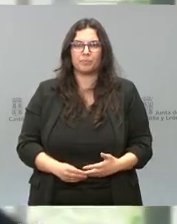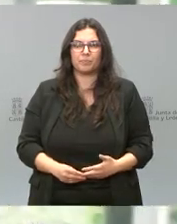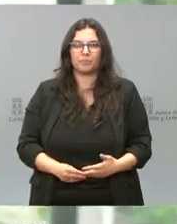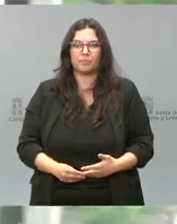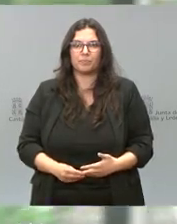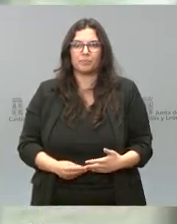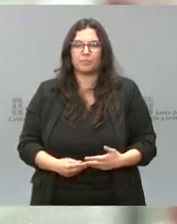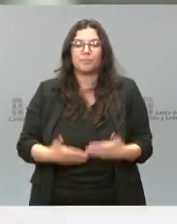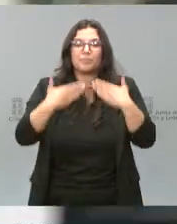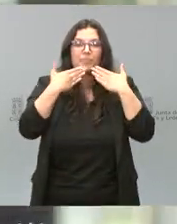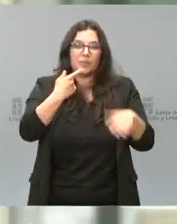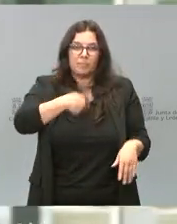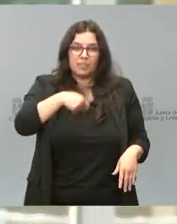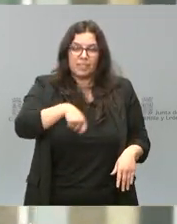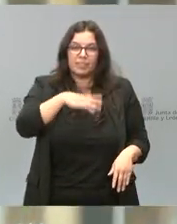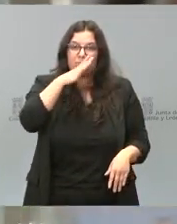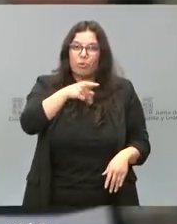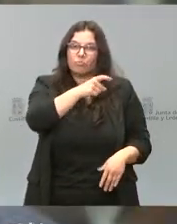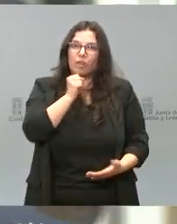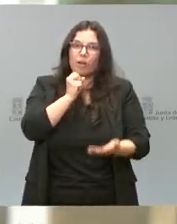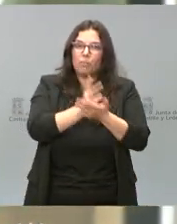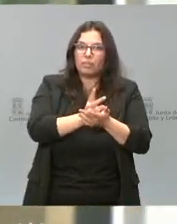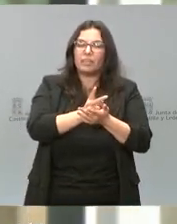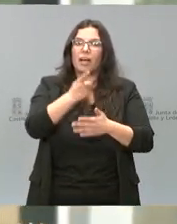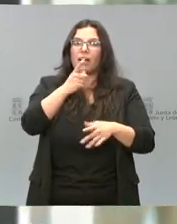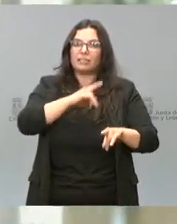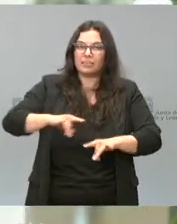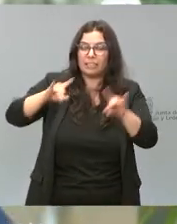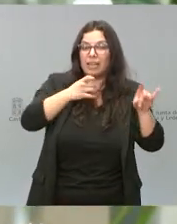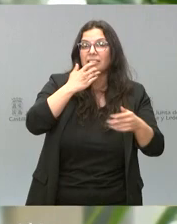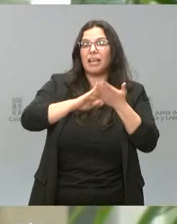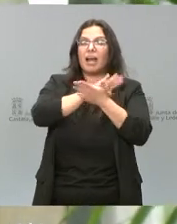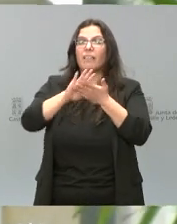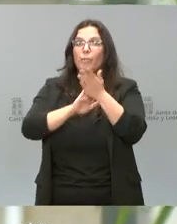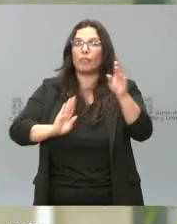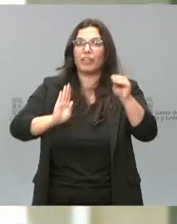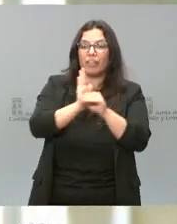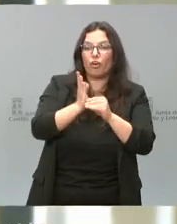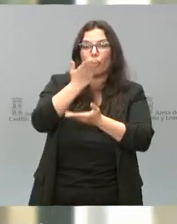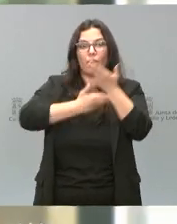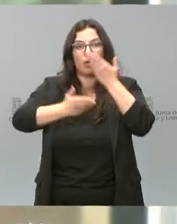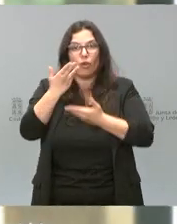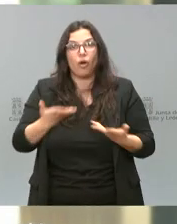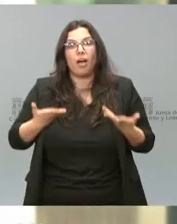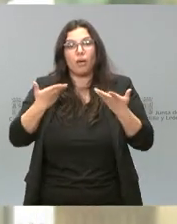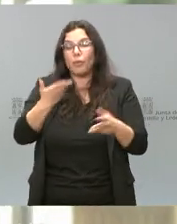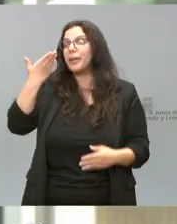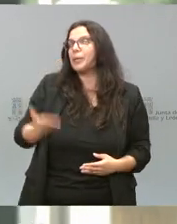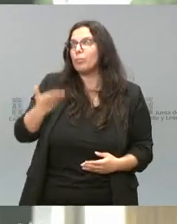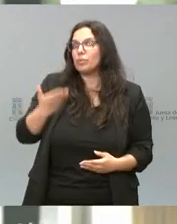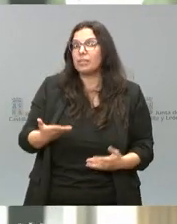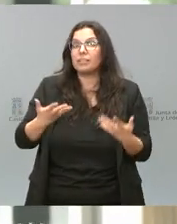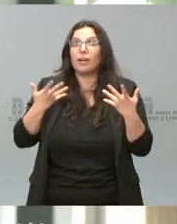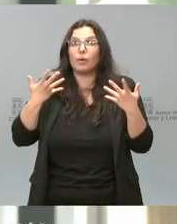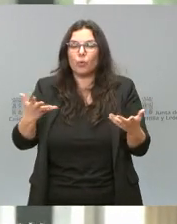Muchísimas gracias, presidente, por esa apuesta por nuestra tierra. Y si hablamos de financiación, hablamos de colaboración, si hablamos de ayuda, es muy importante la huella